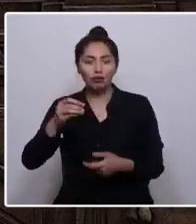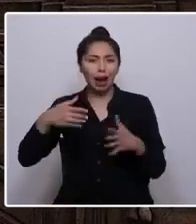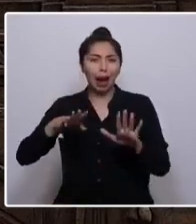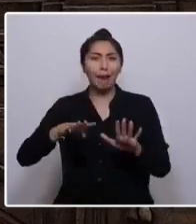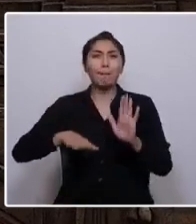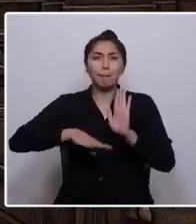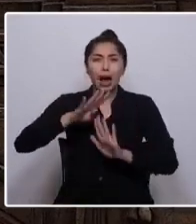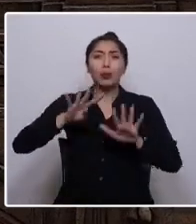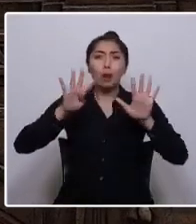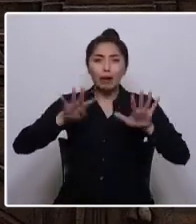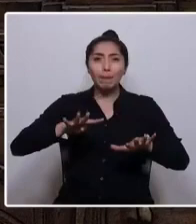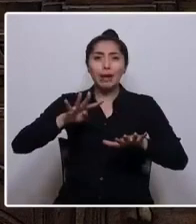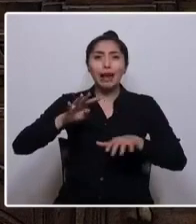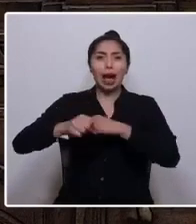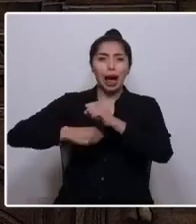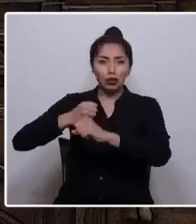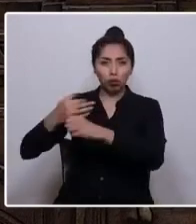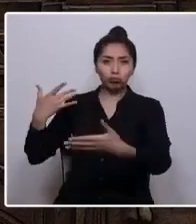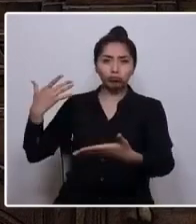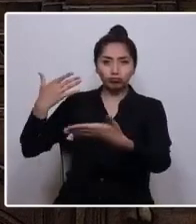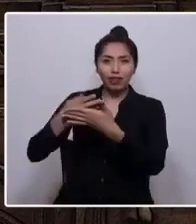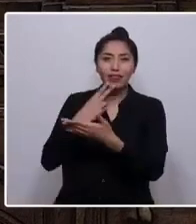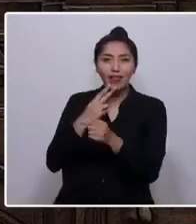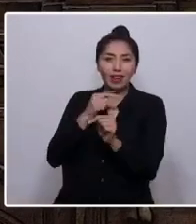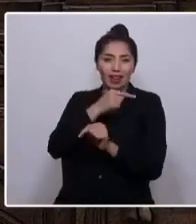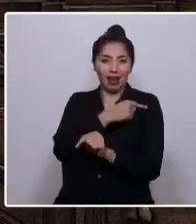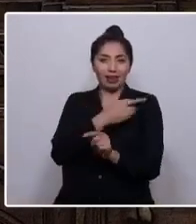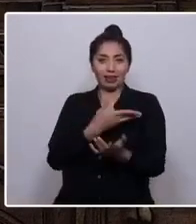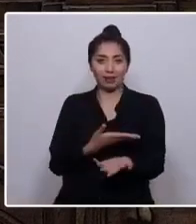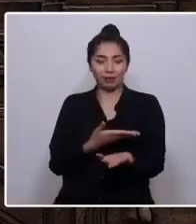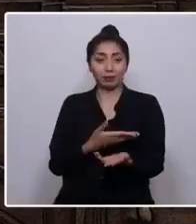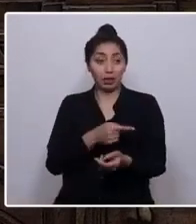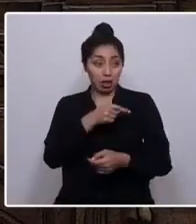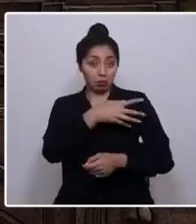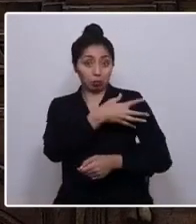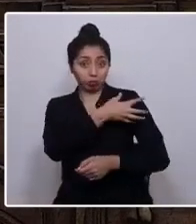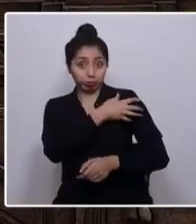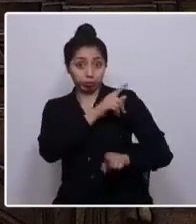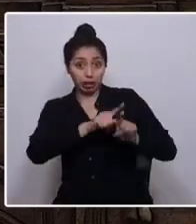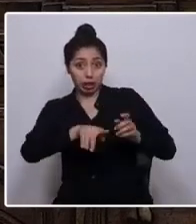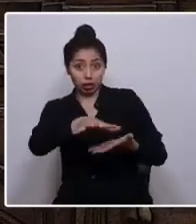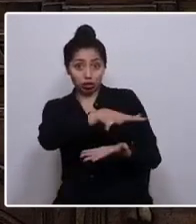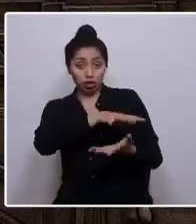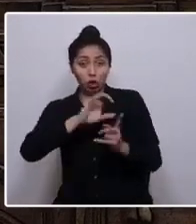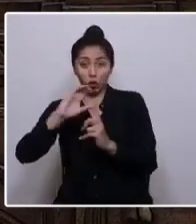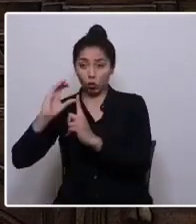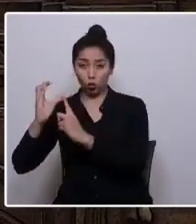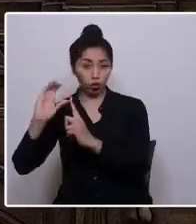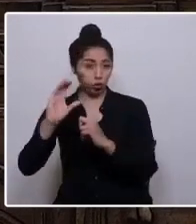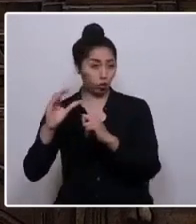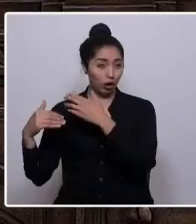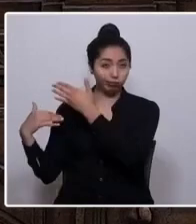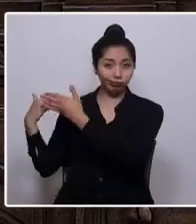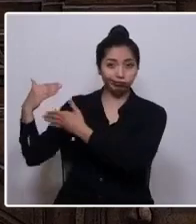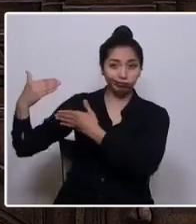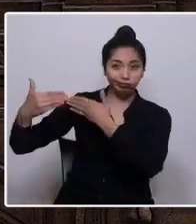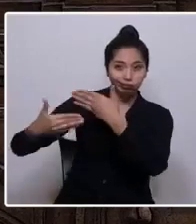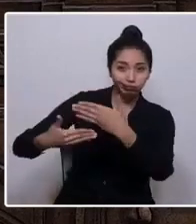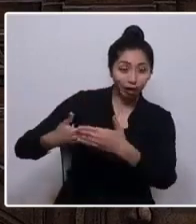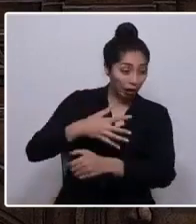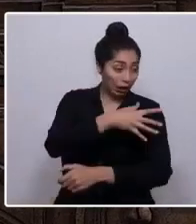años. Un territorio en el cual convergen las culturas milenarias de la macrozona andina,